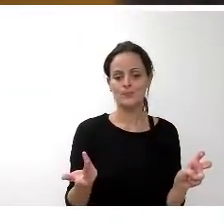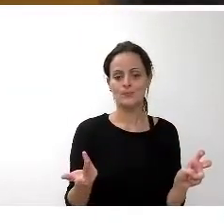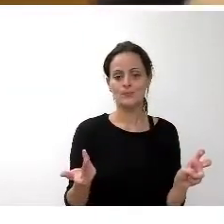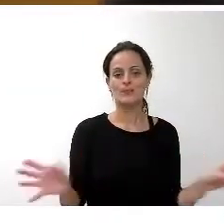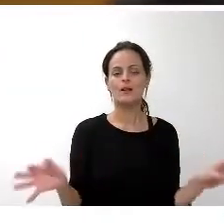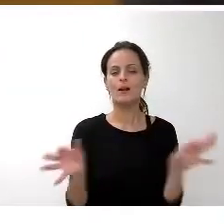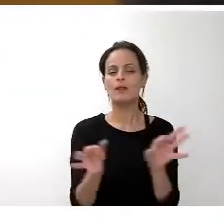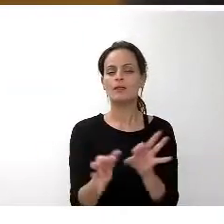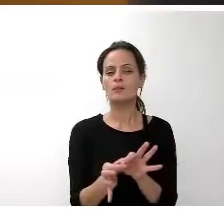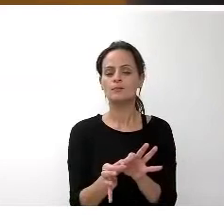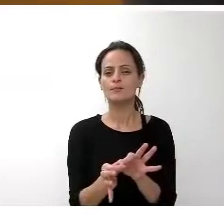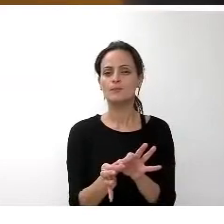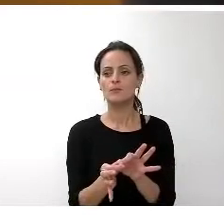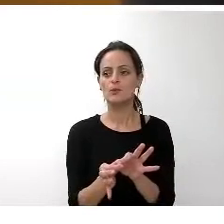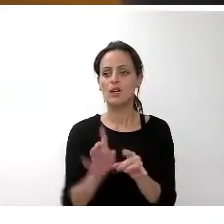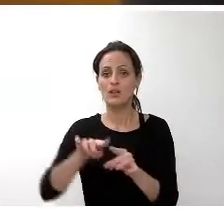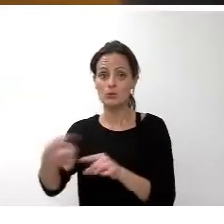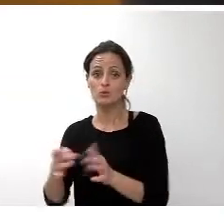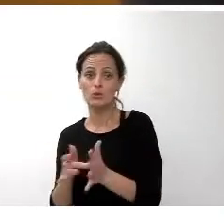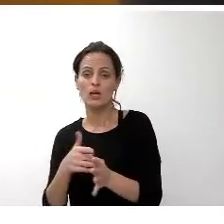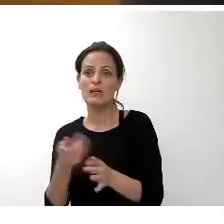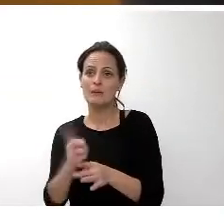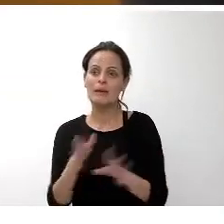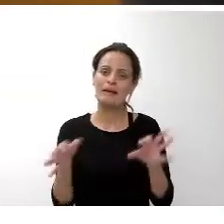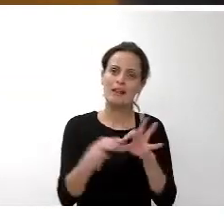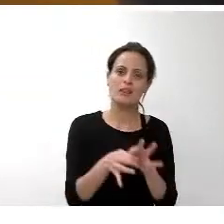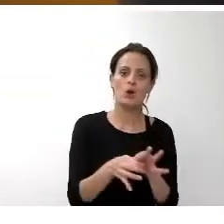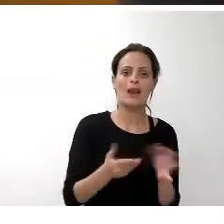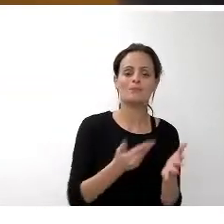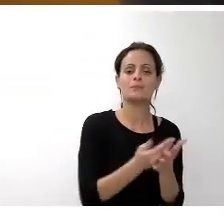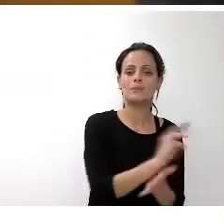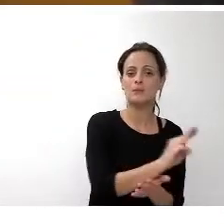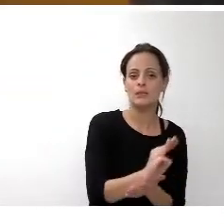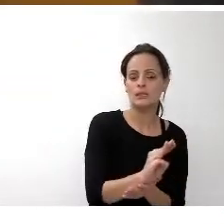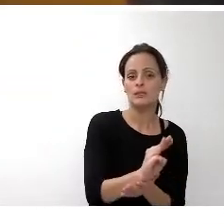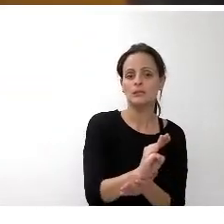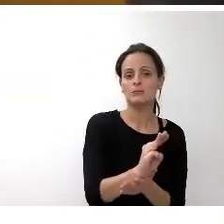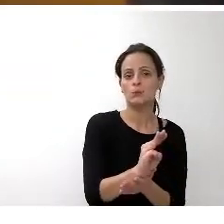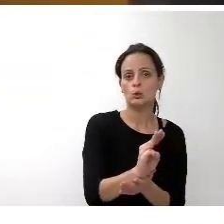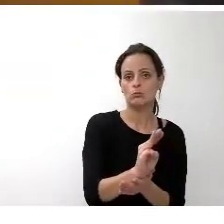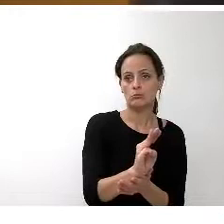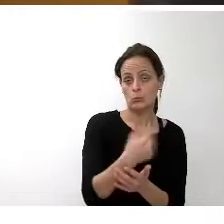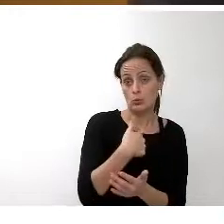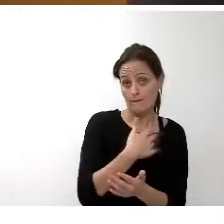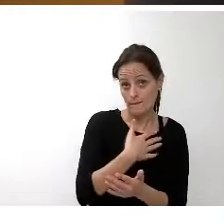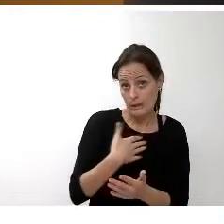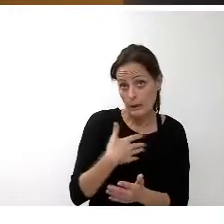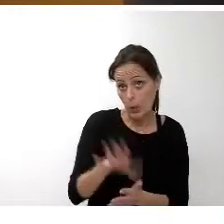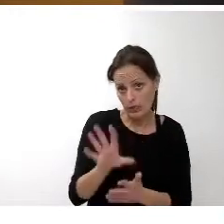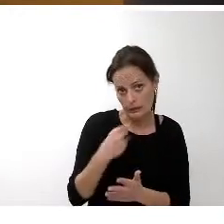Aunque se verá posterior y respecto a la enmienda del Partido Popular, hemos alcanzado, quiero entender, un cierto acuerdo